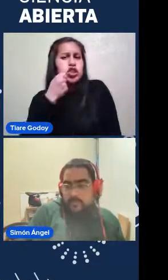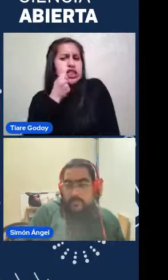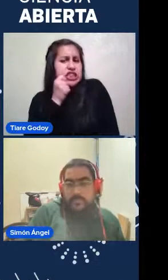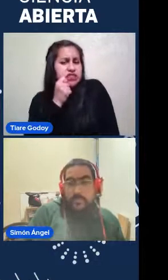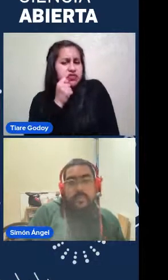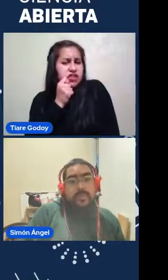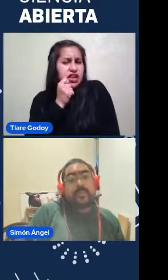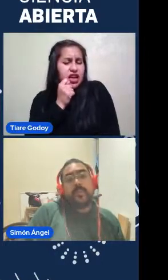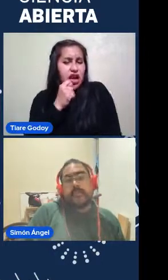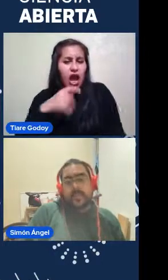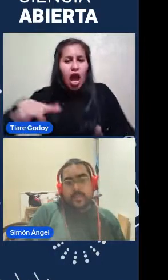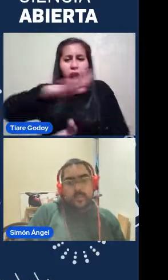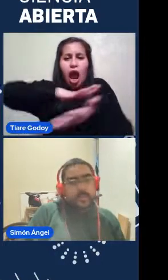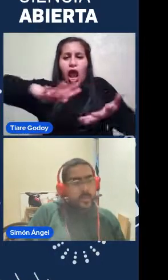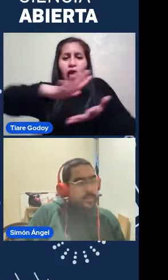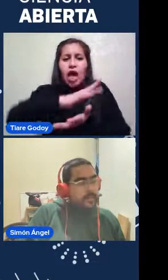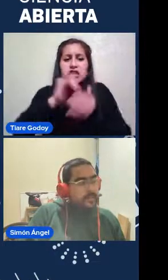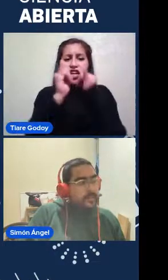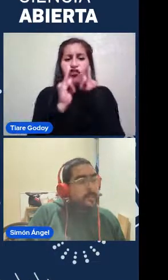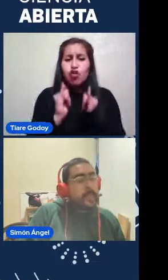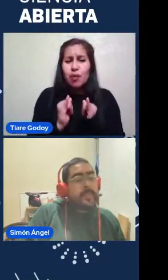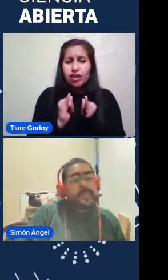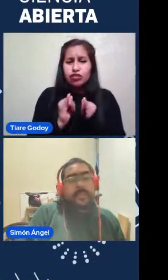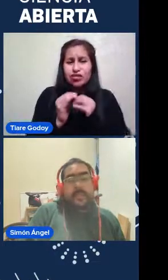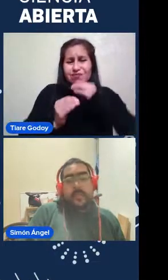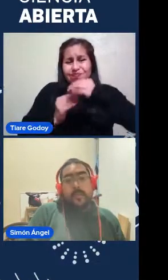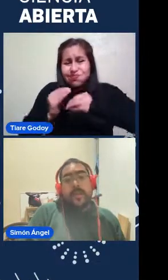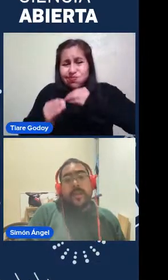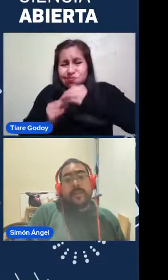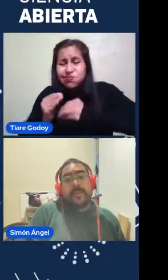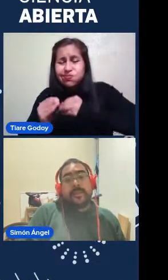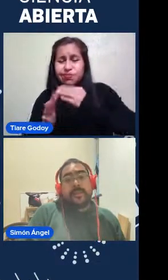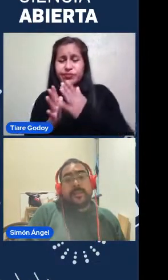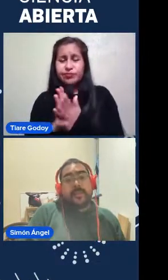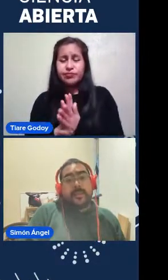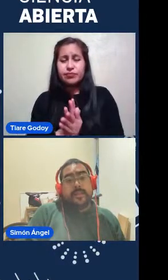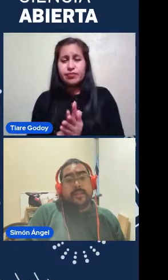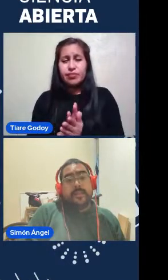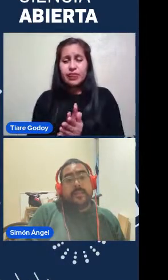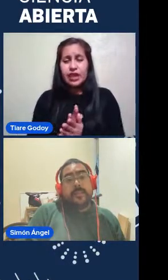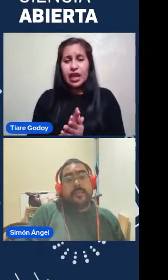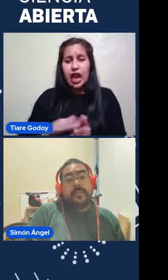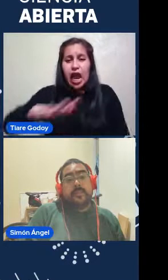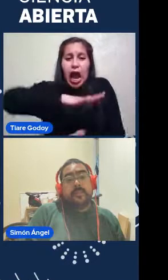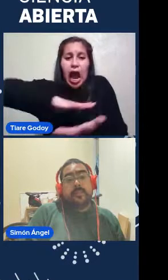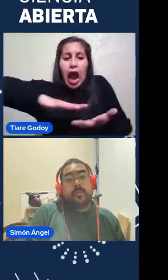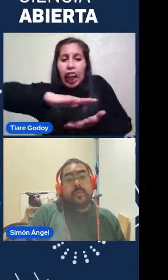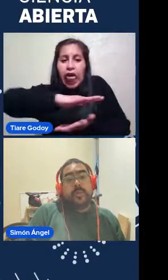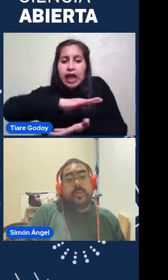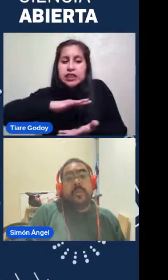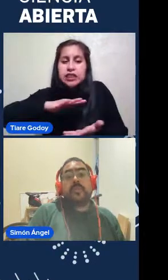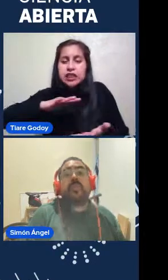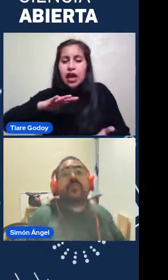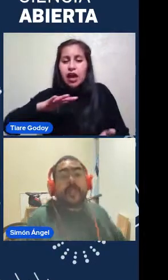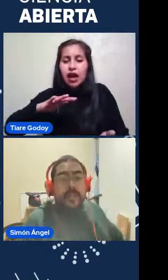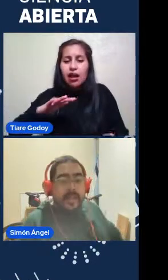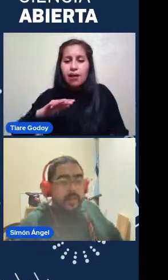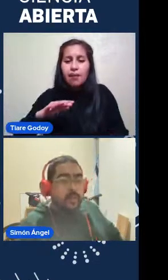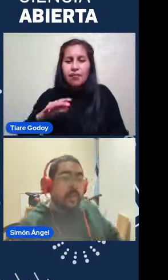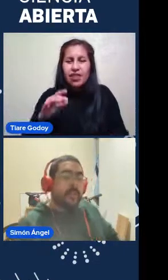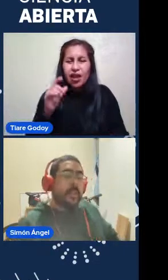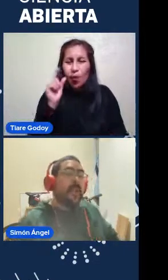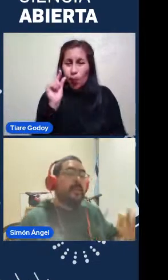formación Por lo tanto Todavía está consolidándose Que es una galaxia Que recientemente Tuvo un encontrón